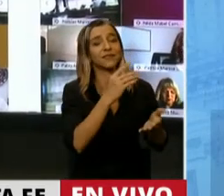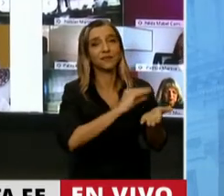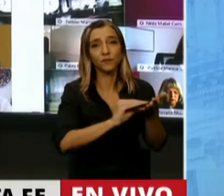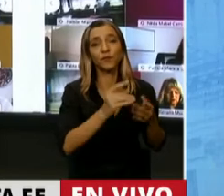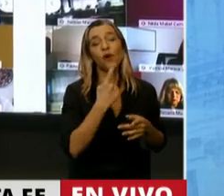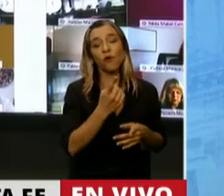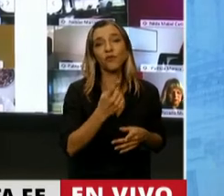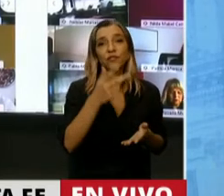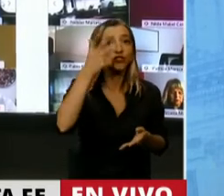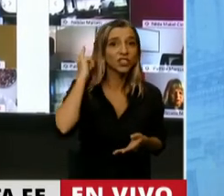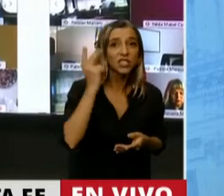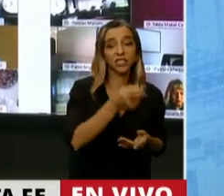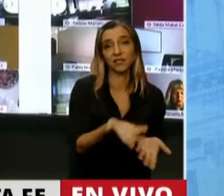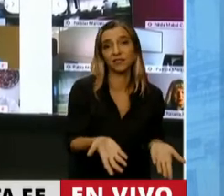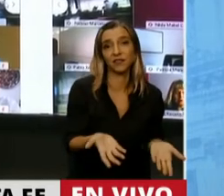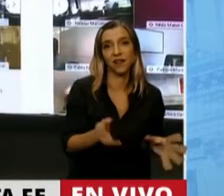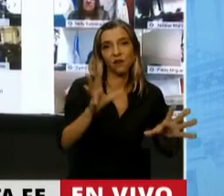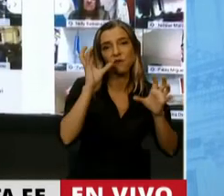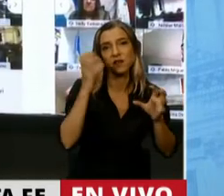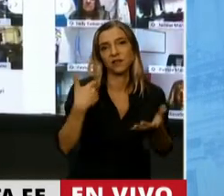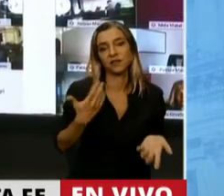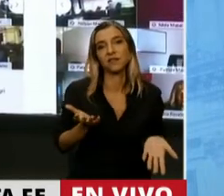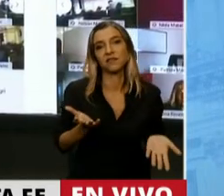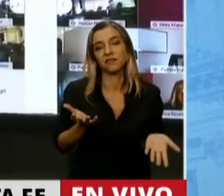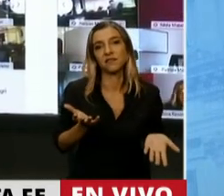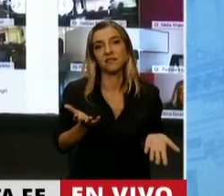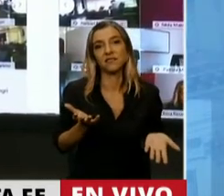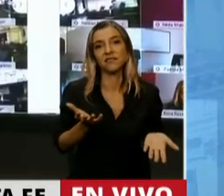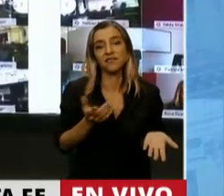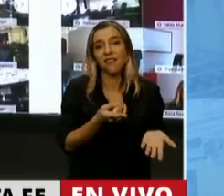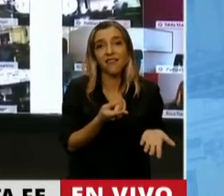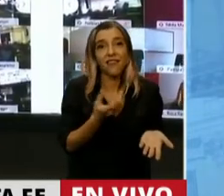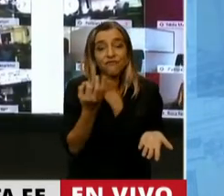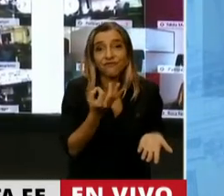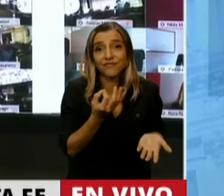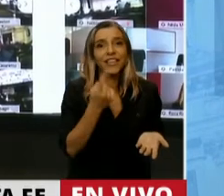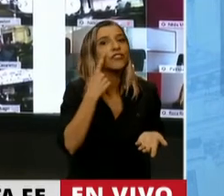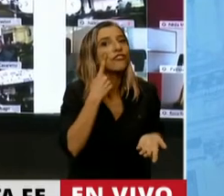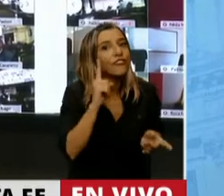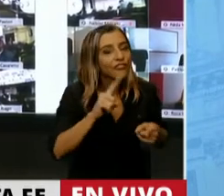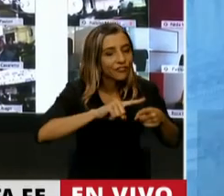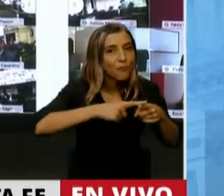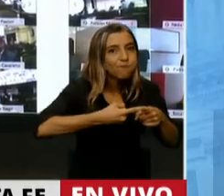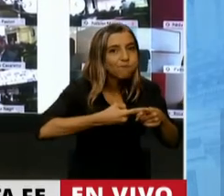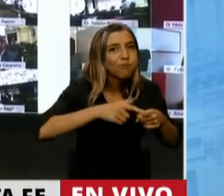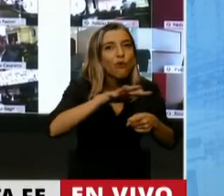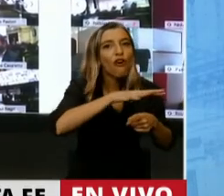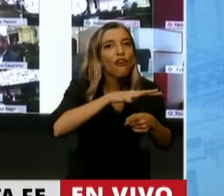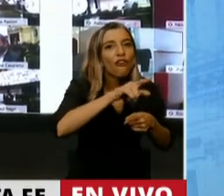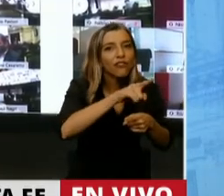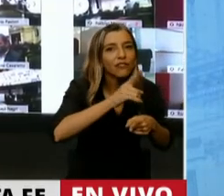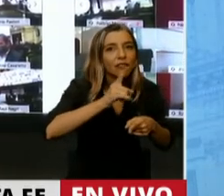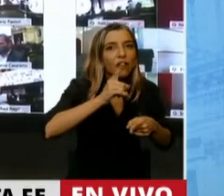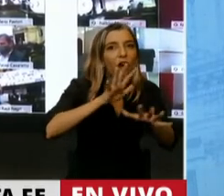paréntesis aquí. No lo provocó la política en Chile, tengamos cuidado. Lo provocó el pueblo desde abajo. La política llegó tarde en Chile.